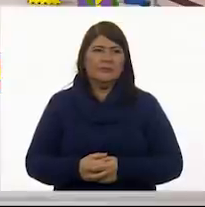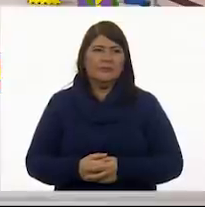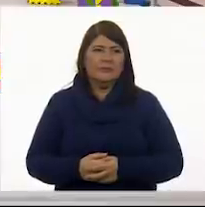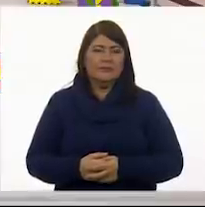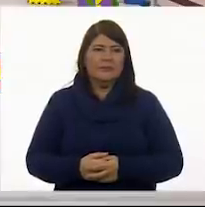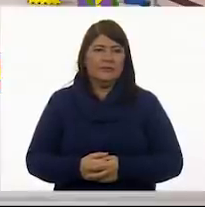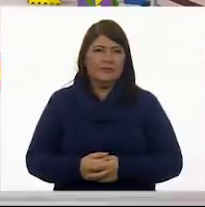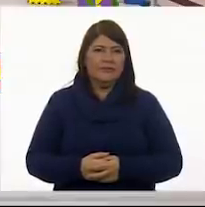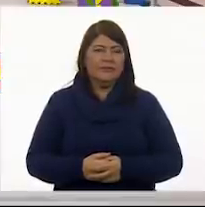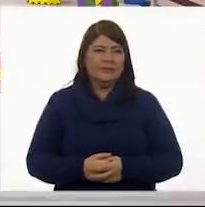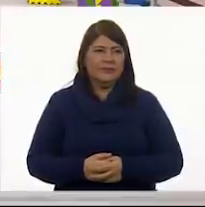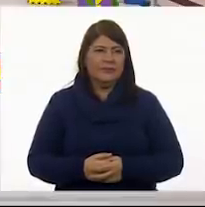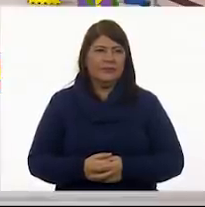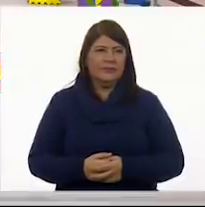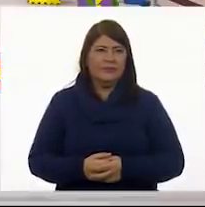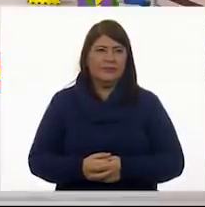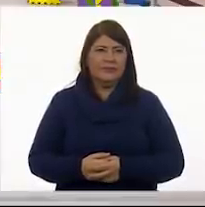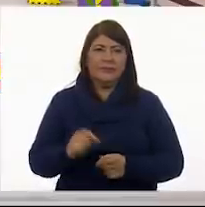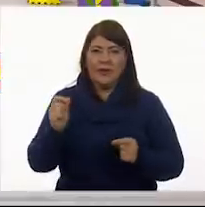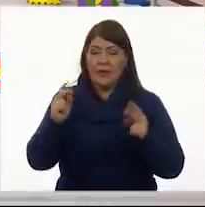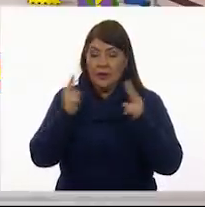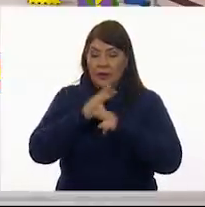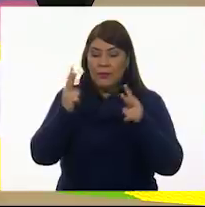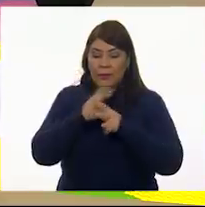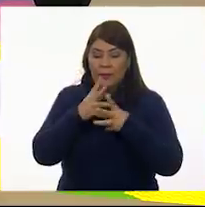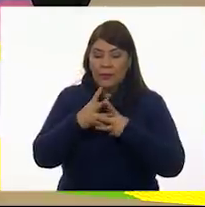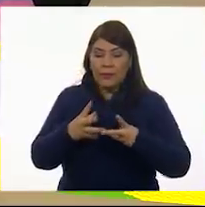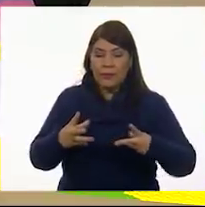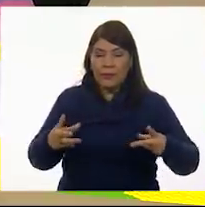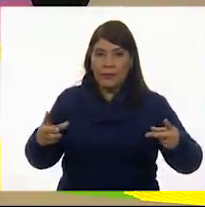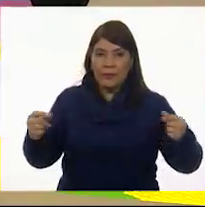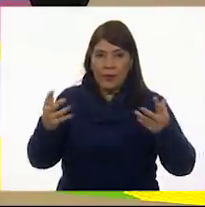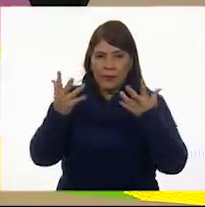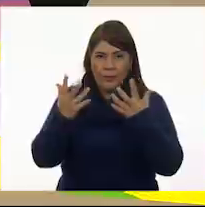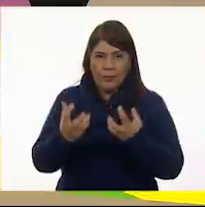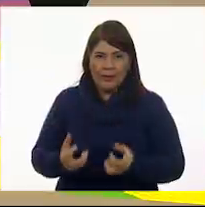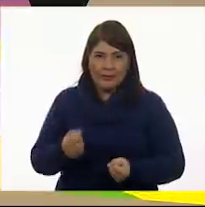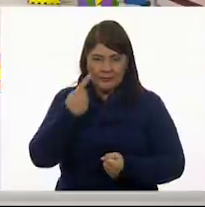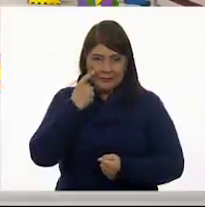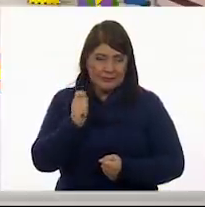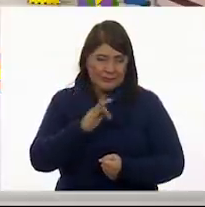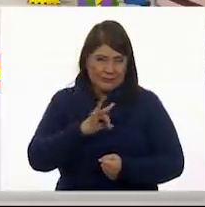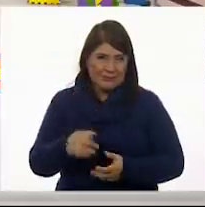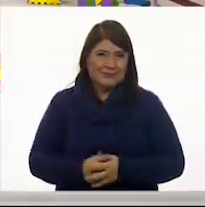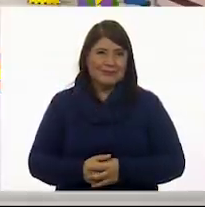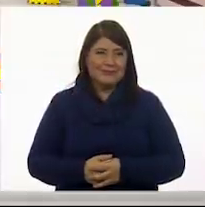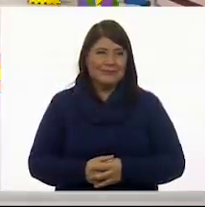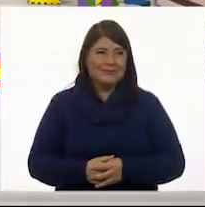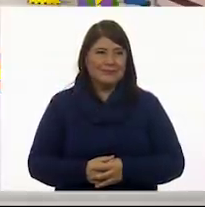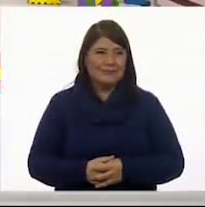Ahí está. Vamos a echarle un poquito de aire. Para ponerle aire allá en casa. Soplen para que pueda secarse.